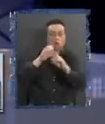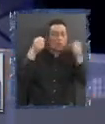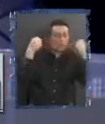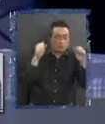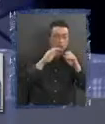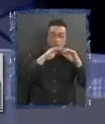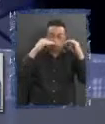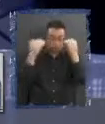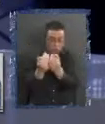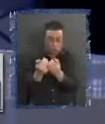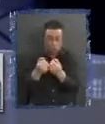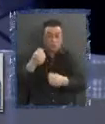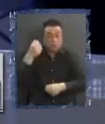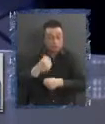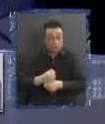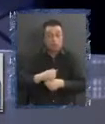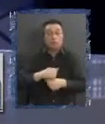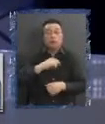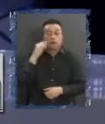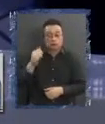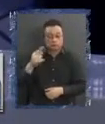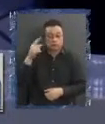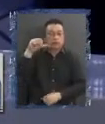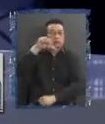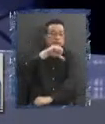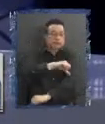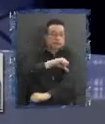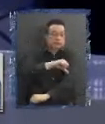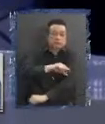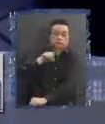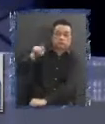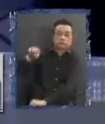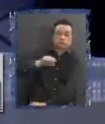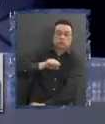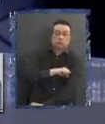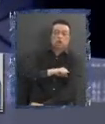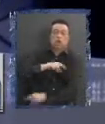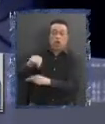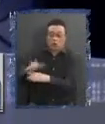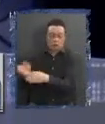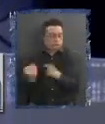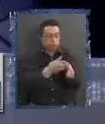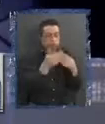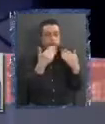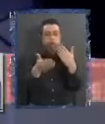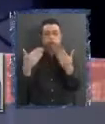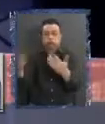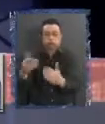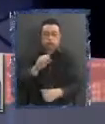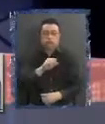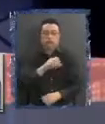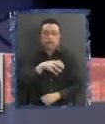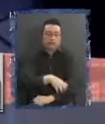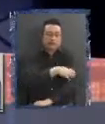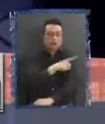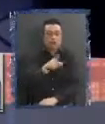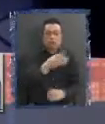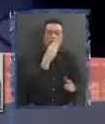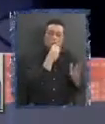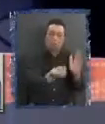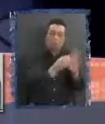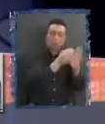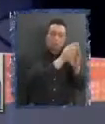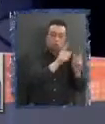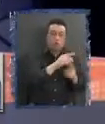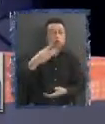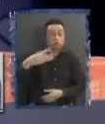hoy día funciones que tiene el nivel central y que hoy día se van a pasar a la región. Entonces, no exageremos porque la verdad que los municipios siguen